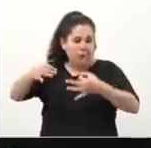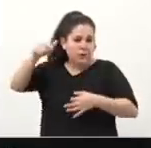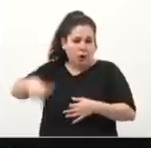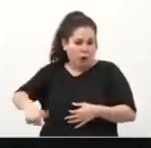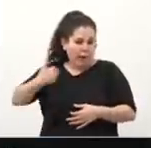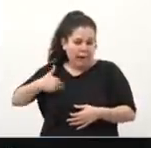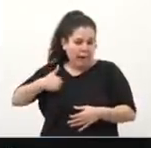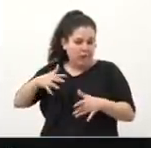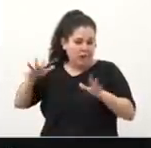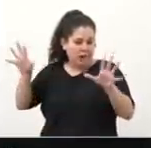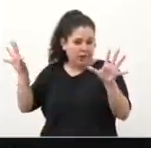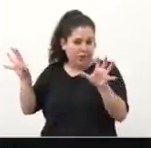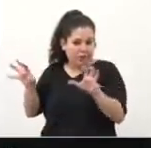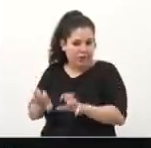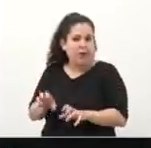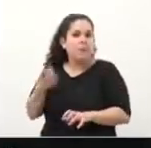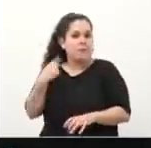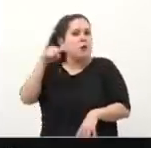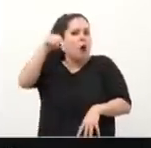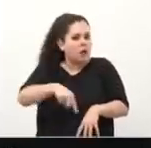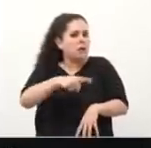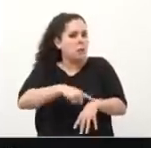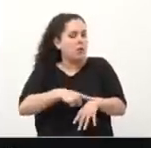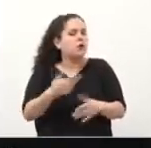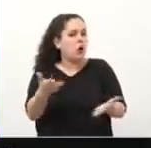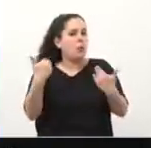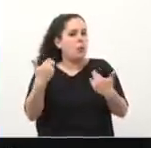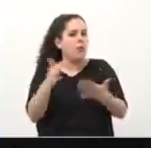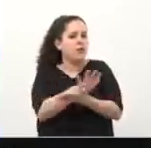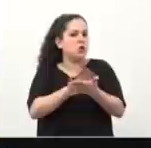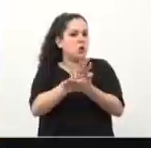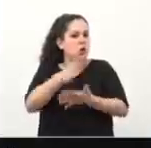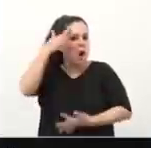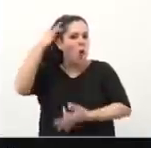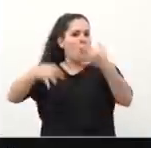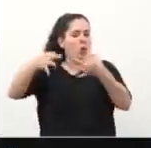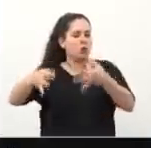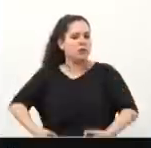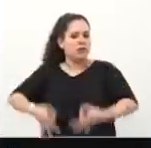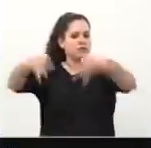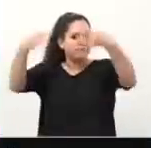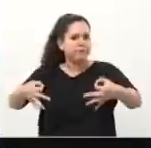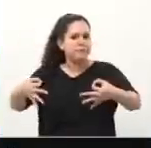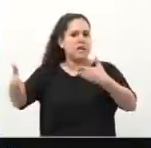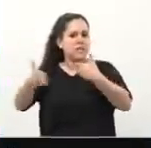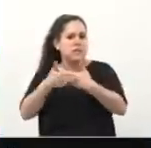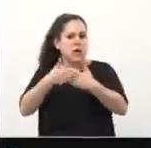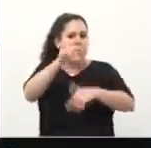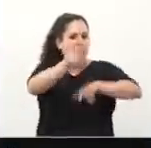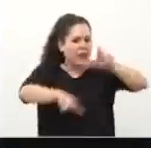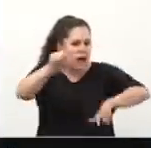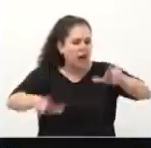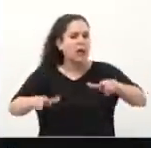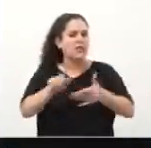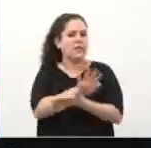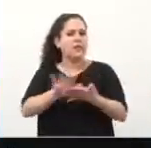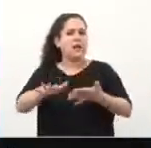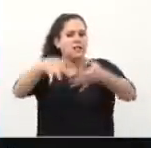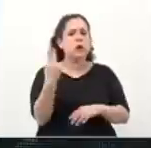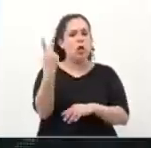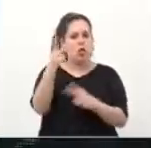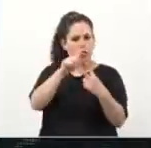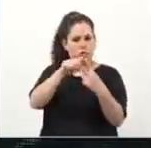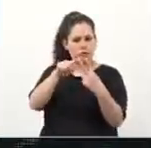Los porteños tenemos una oportunidad histórica. No se ha hecho nada en estos cuatro años para que podamos tener una justicia cercana, transparente y de cara a los vecinos.